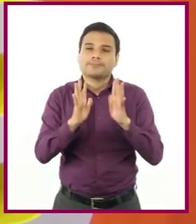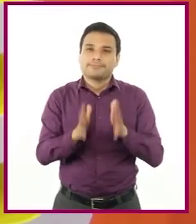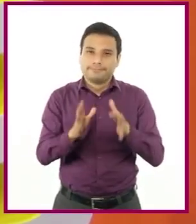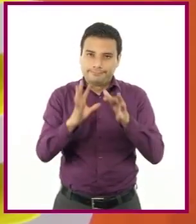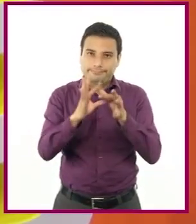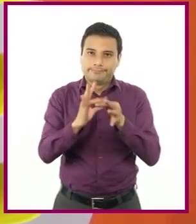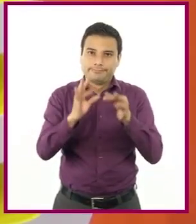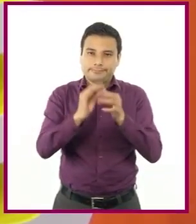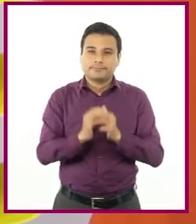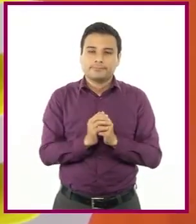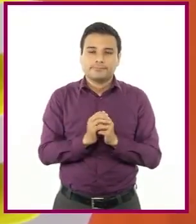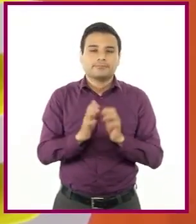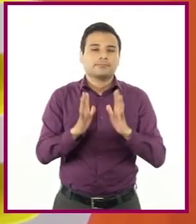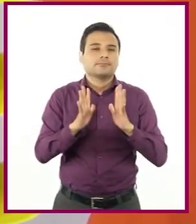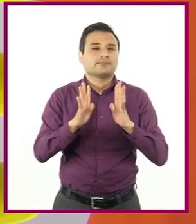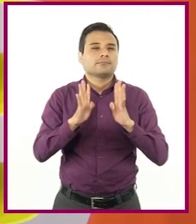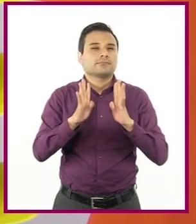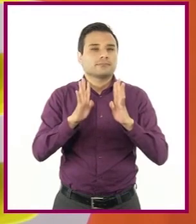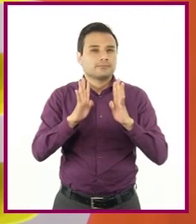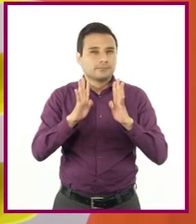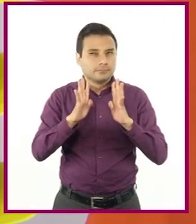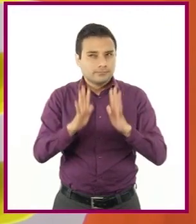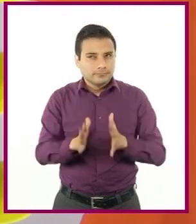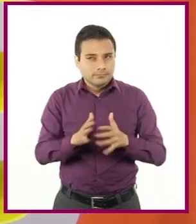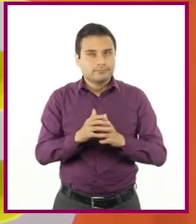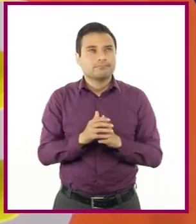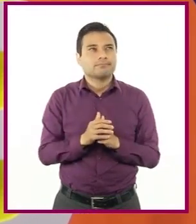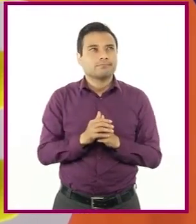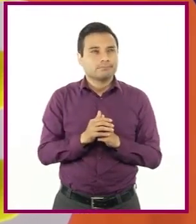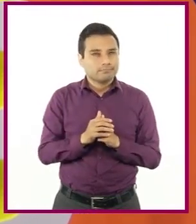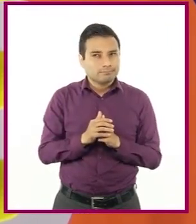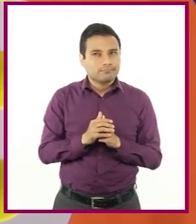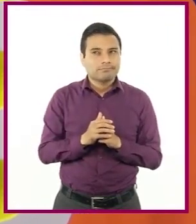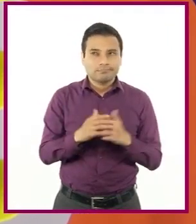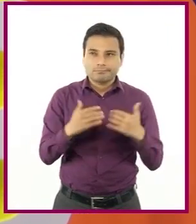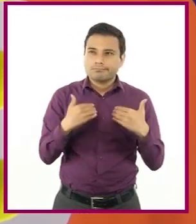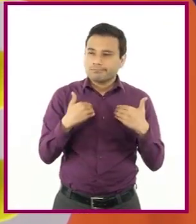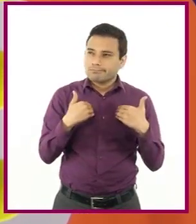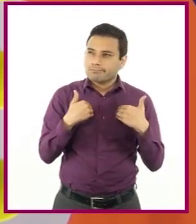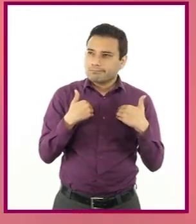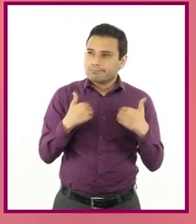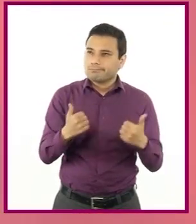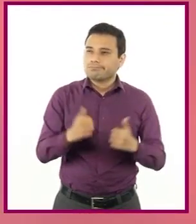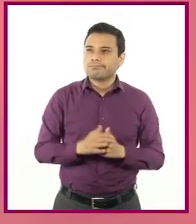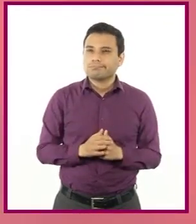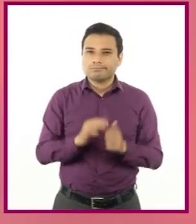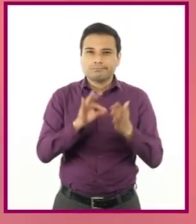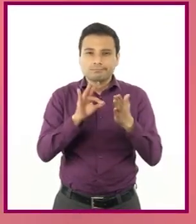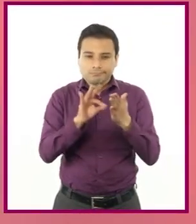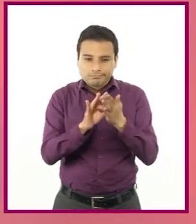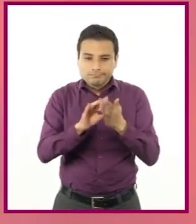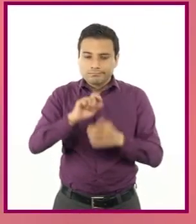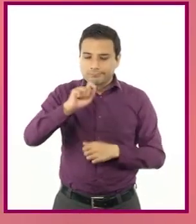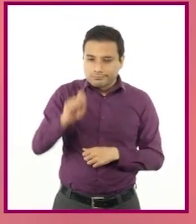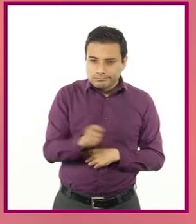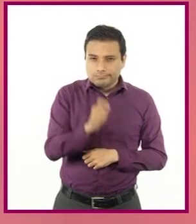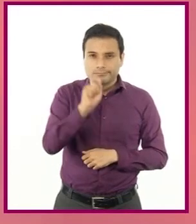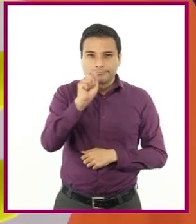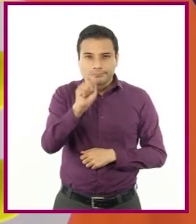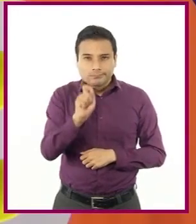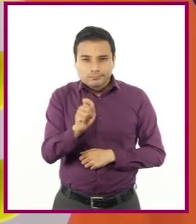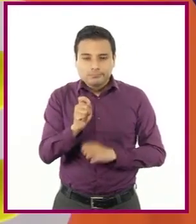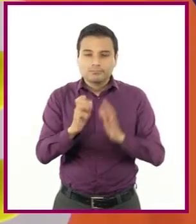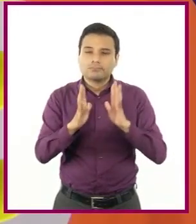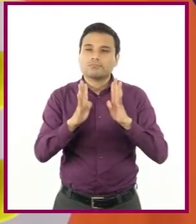Profesora, creo que hasta este momento no me había puesto a pensar por qué se utiliza cada uno de los signos de puntuación y lo que significan en la